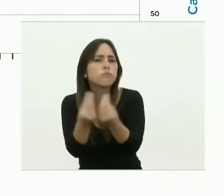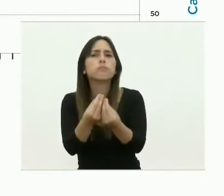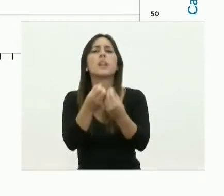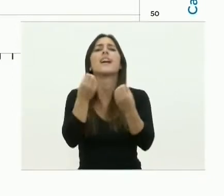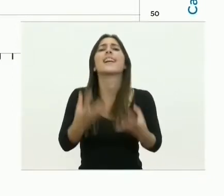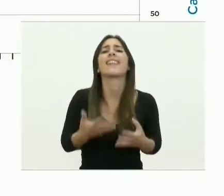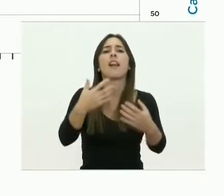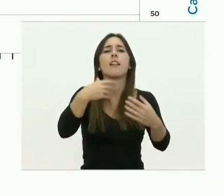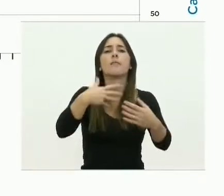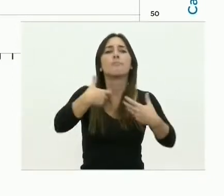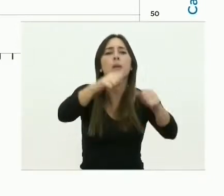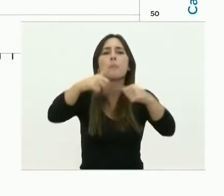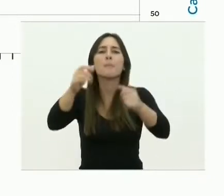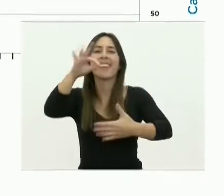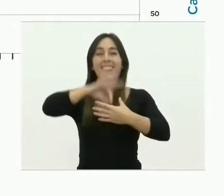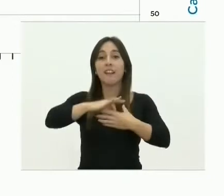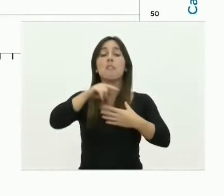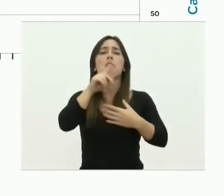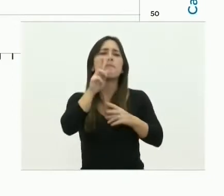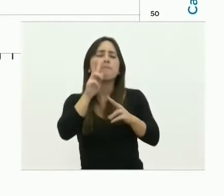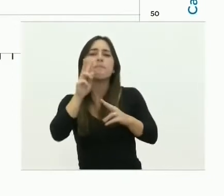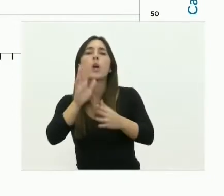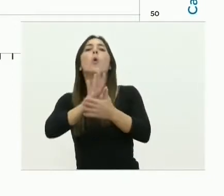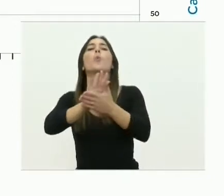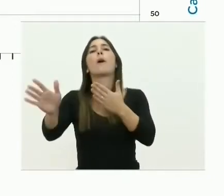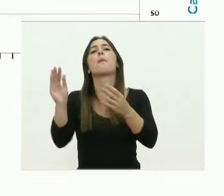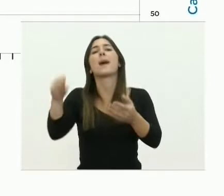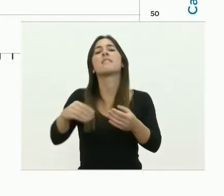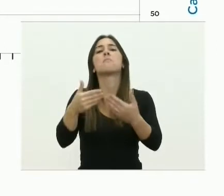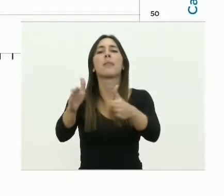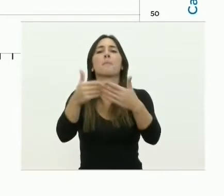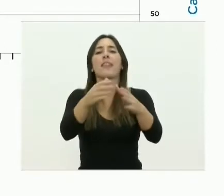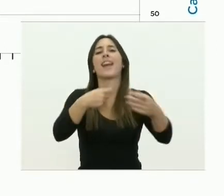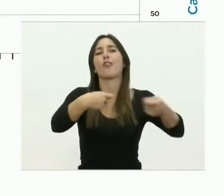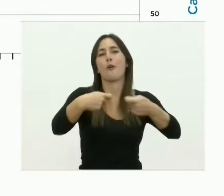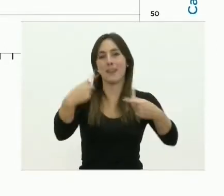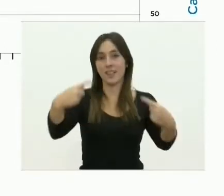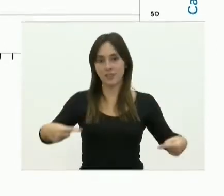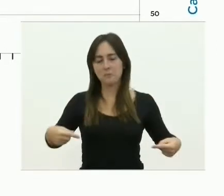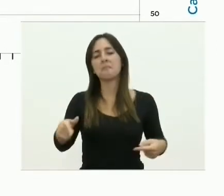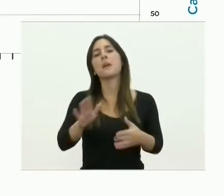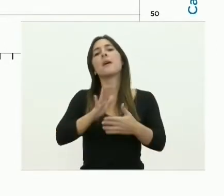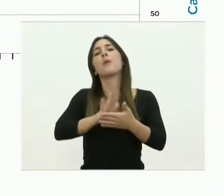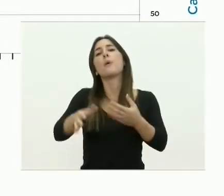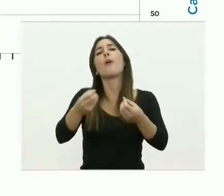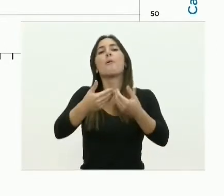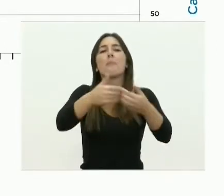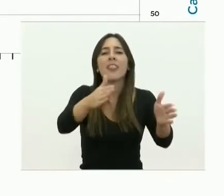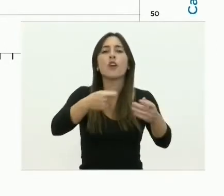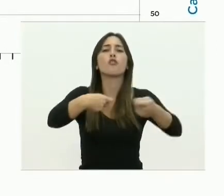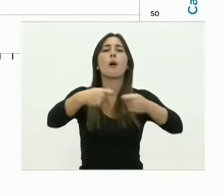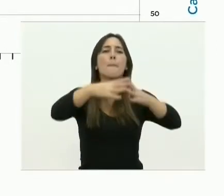epidemiológica, se agregan nuevas actividades comerciales. Y ahí comenzamos con los comercios mayoristas,